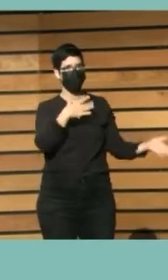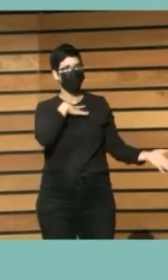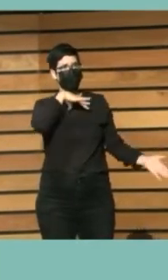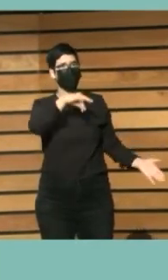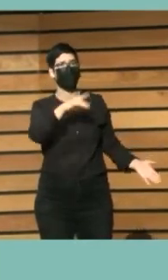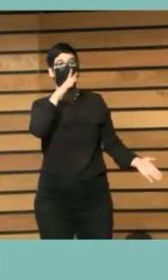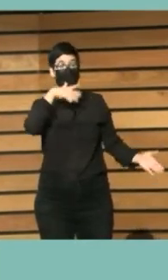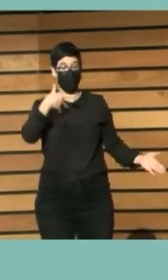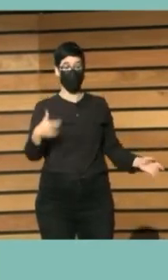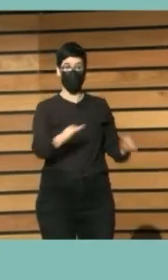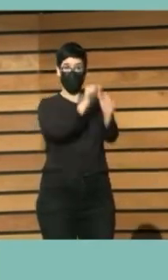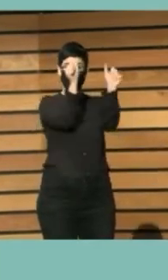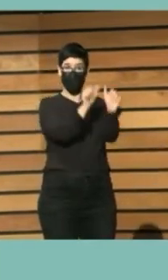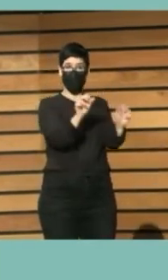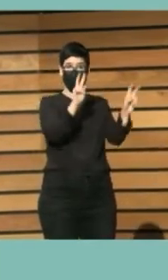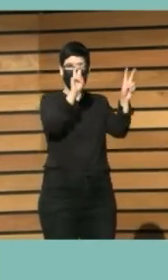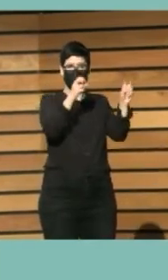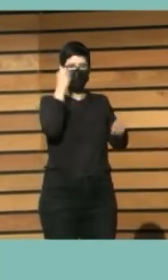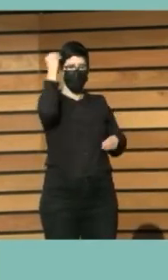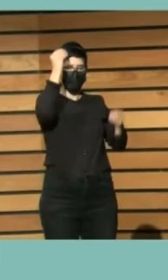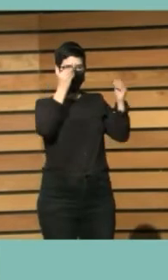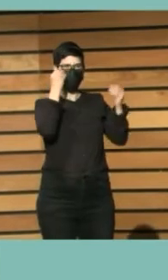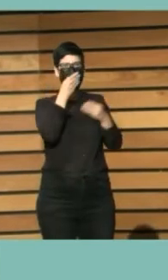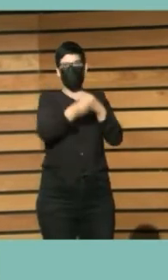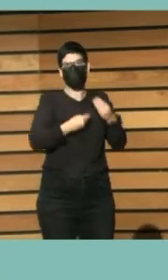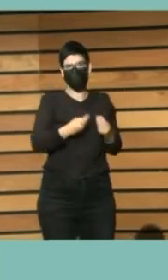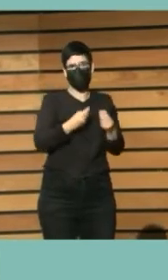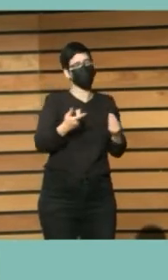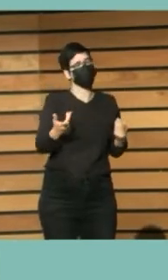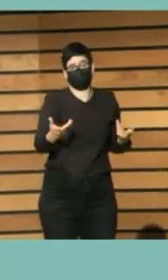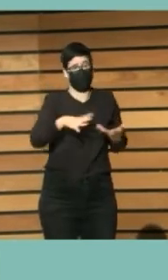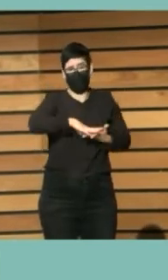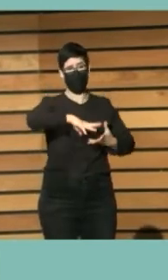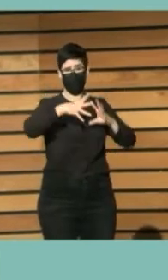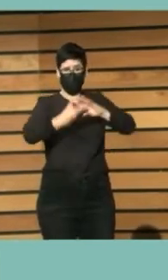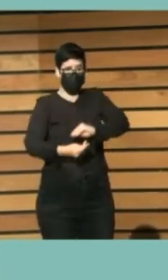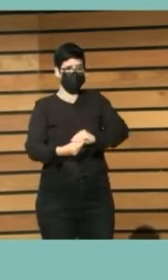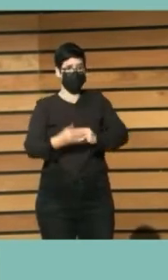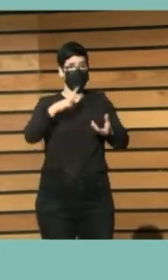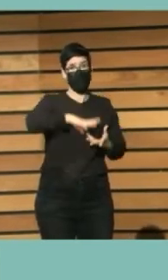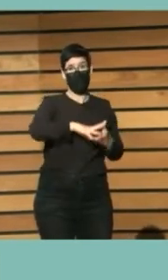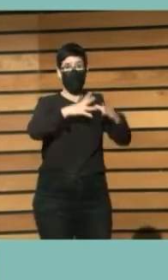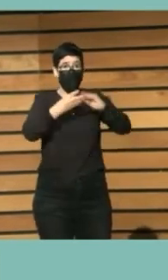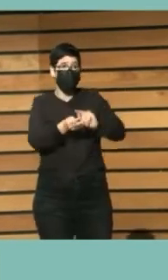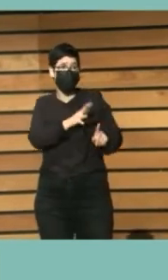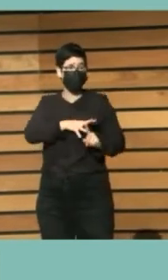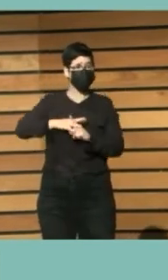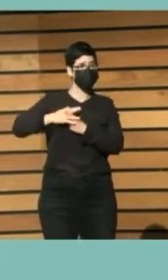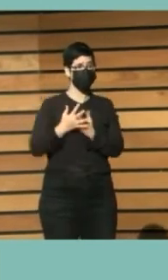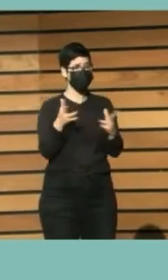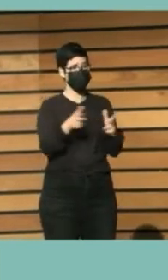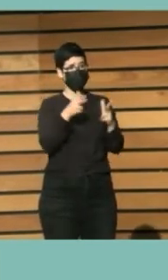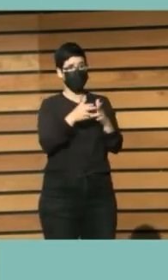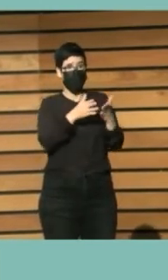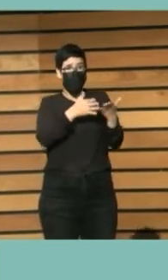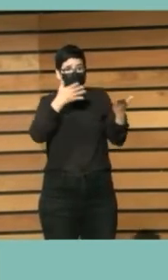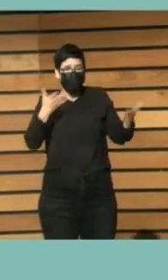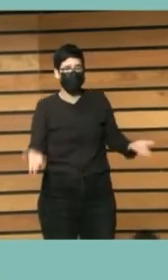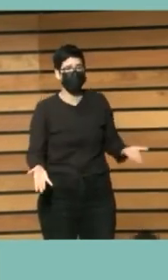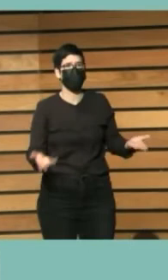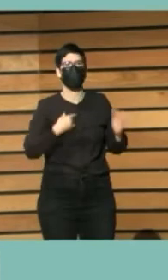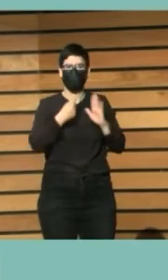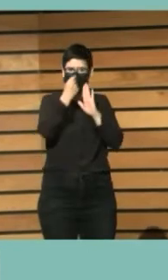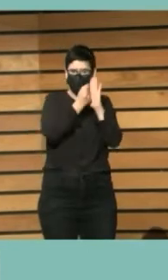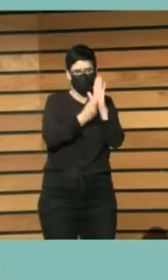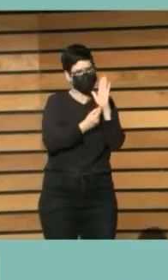haciendo, no? Pues lo que estamos haciendo es adaptarnos, adaptarnos a aquello que nos está pasando y que nos dicen los indicadores y que sabemos